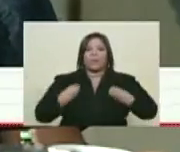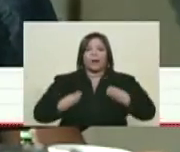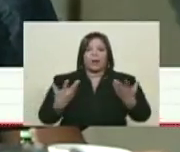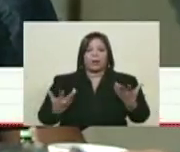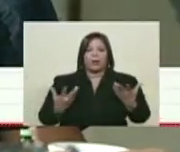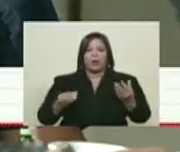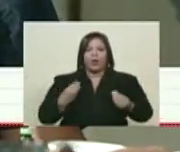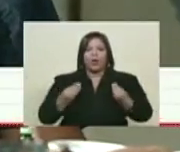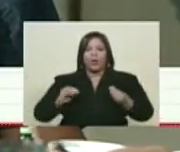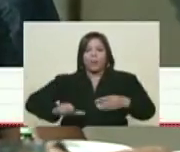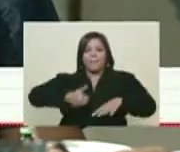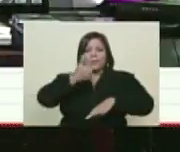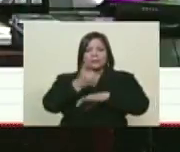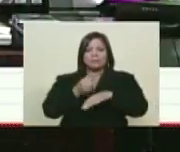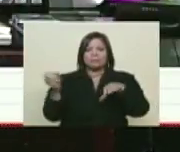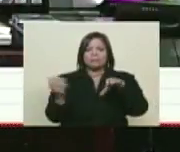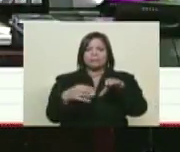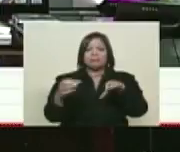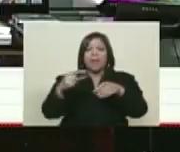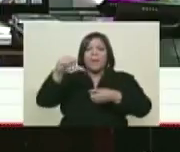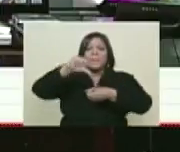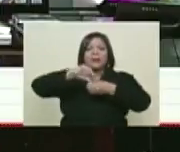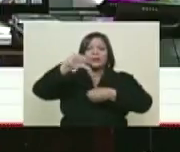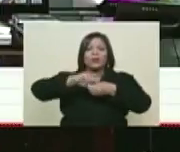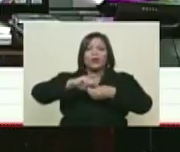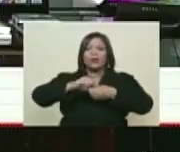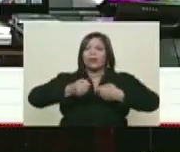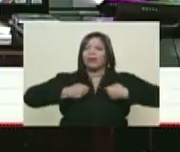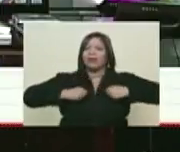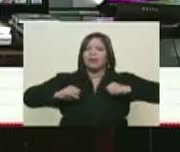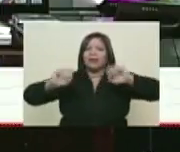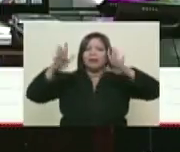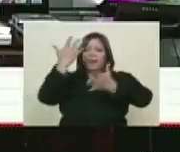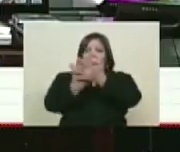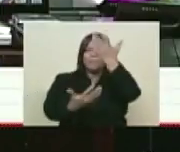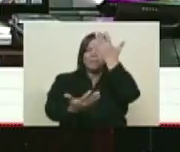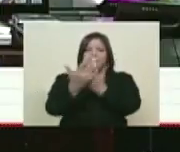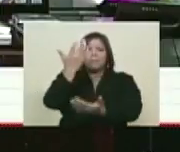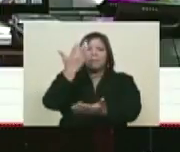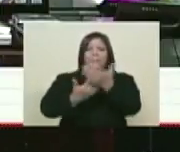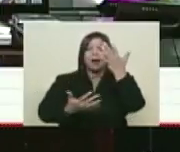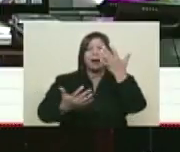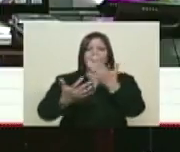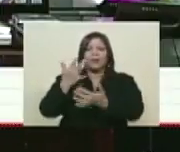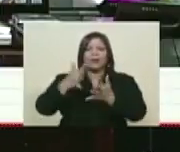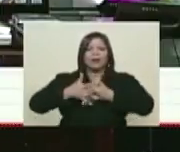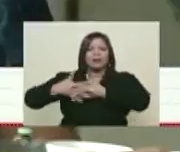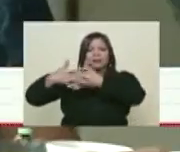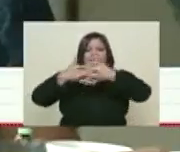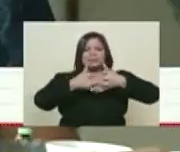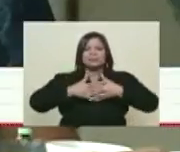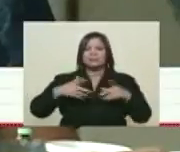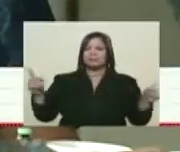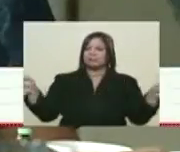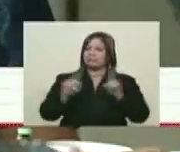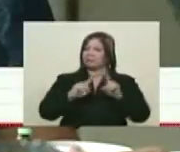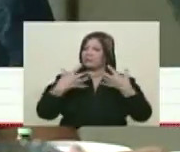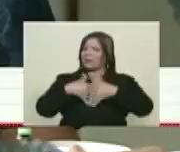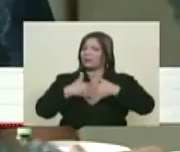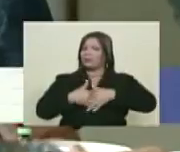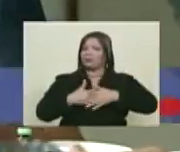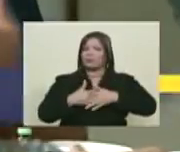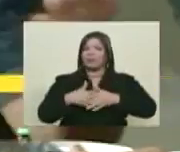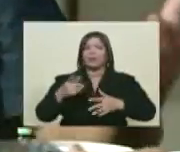cómo la principal reserva de nuestro país seguía en manos de quien no debía estar. Entonces bueno, un poco